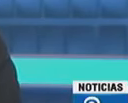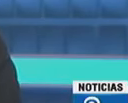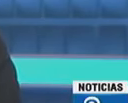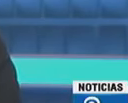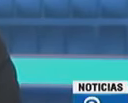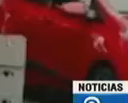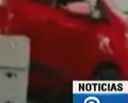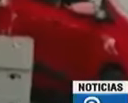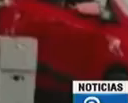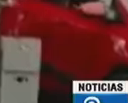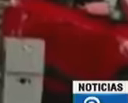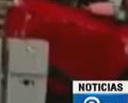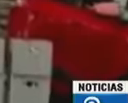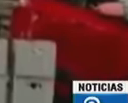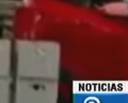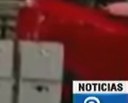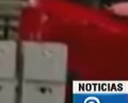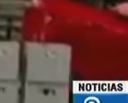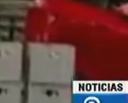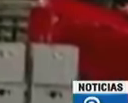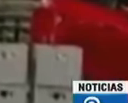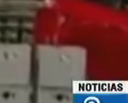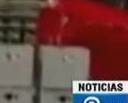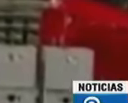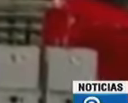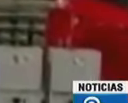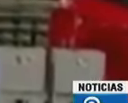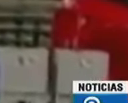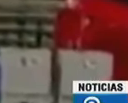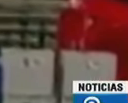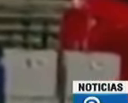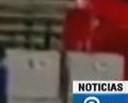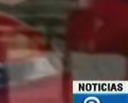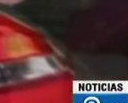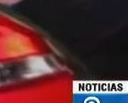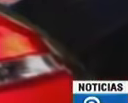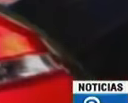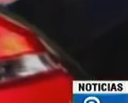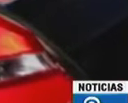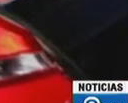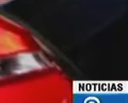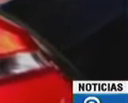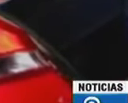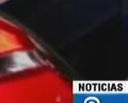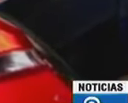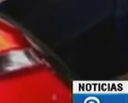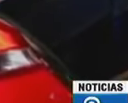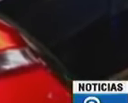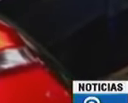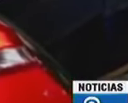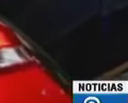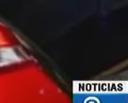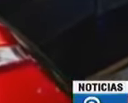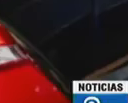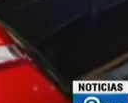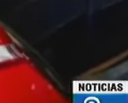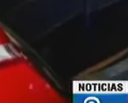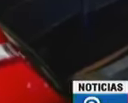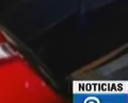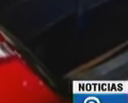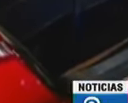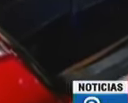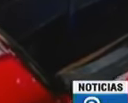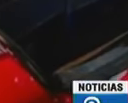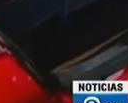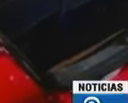tardes compañeros y muy buenas tardes a todos los televidentes del país como siempre saludo respetuoso desde el sector de la provincia entrando